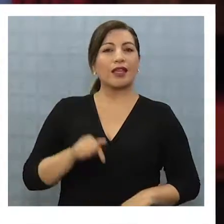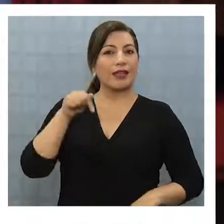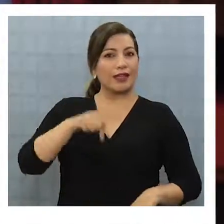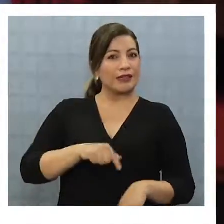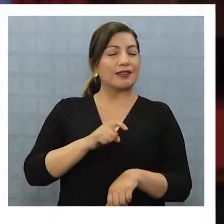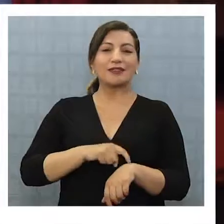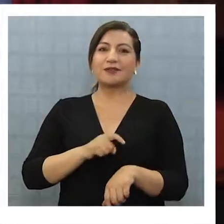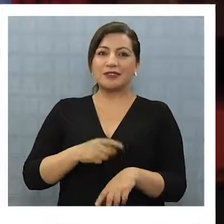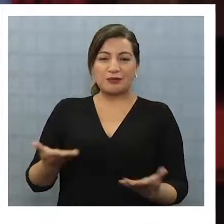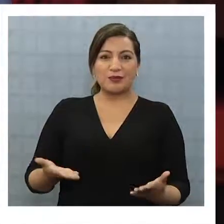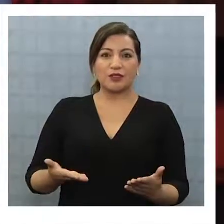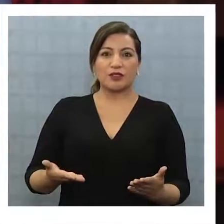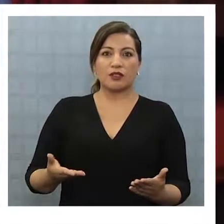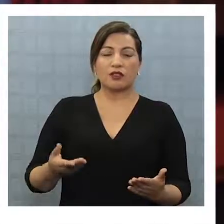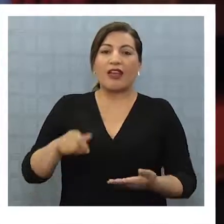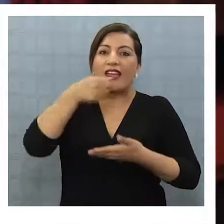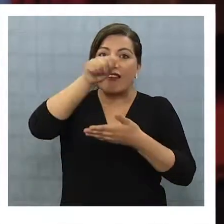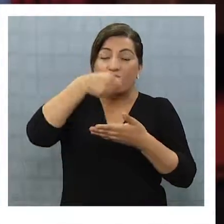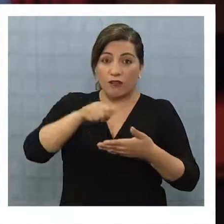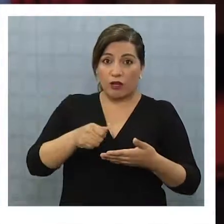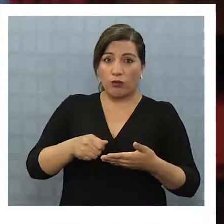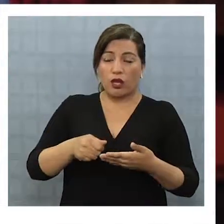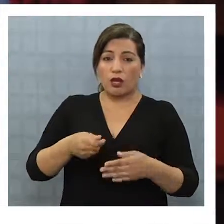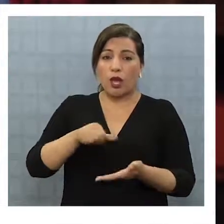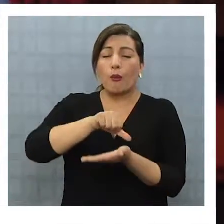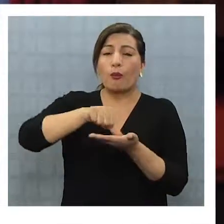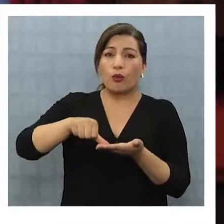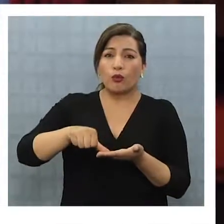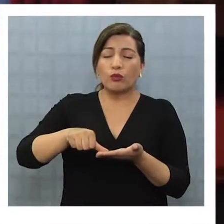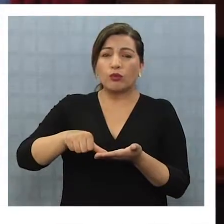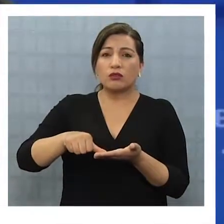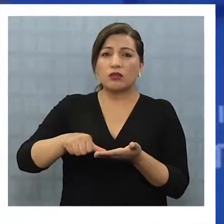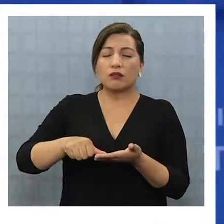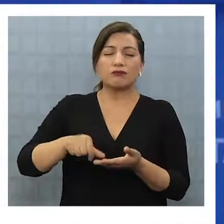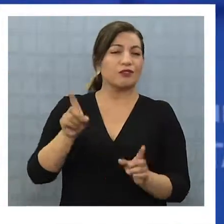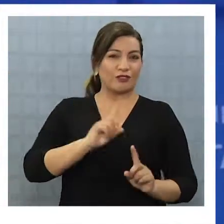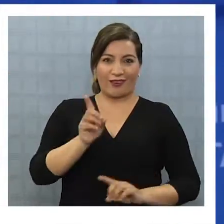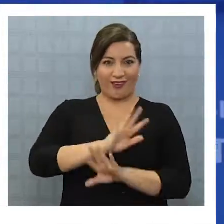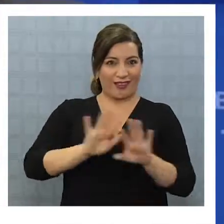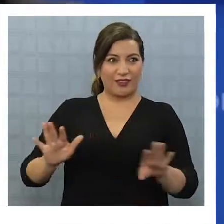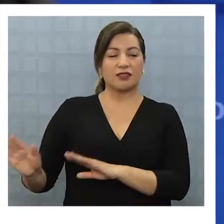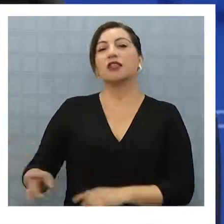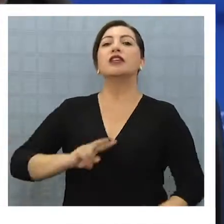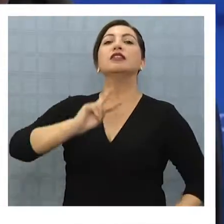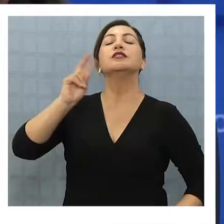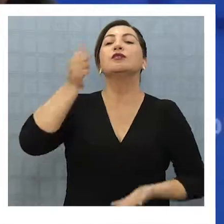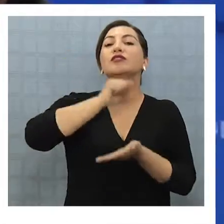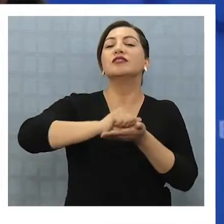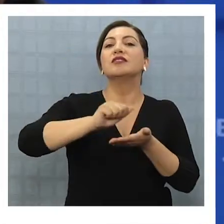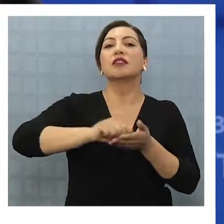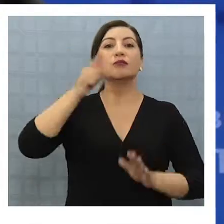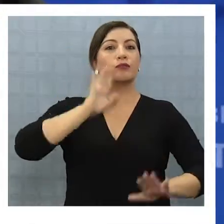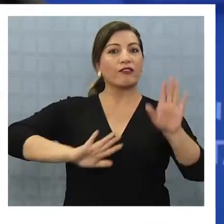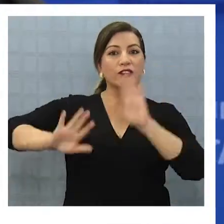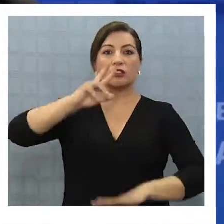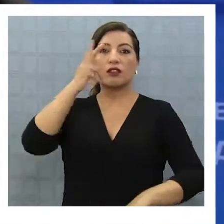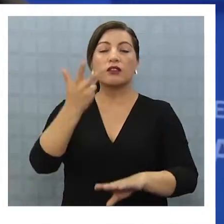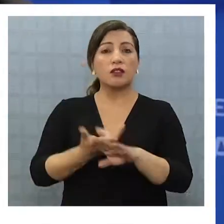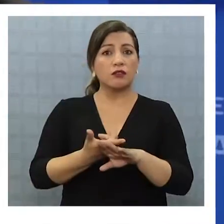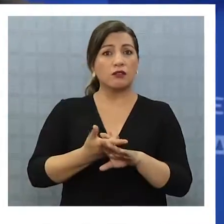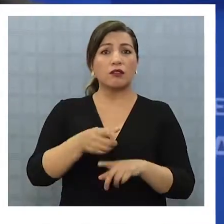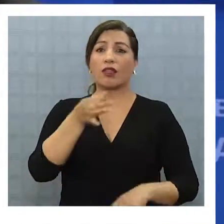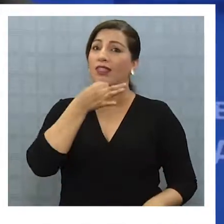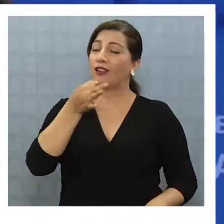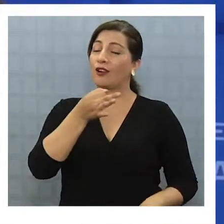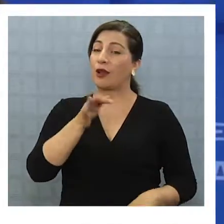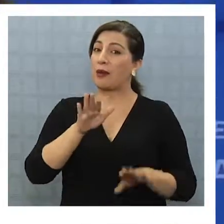evaluación el cobro de multa, obligación de alguna sanción. Por su parte, el subsecretario de Prevención del Delito tampoco